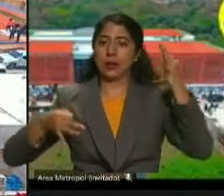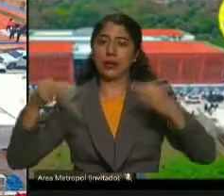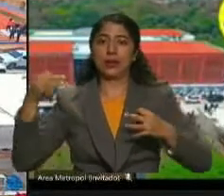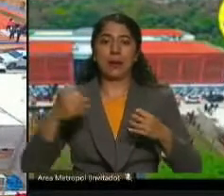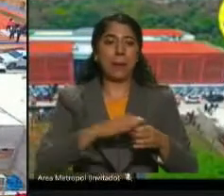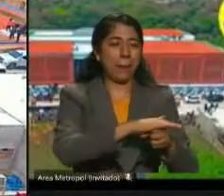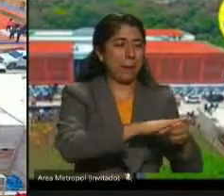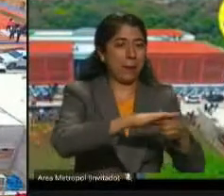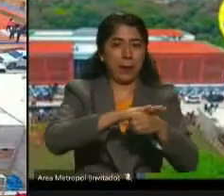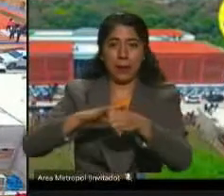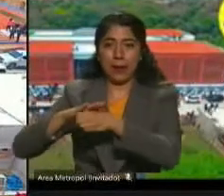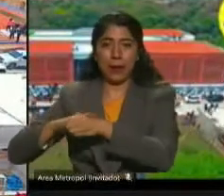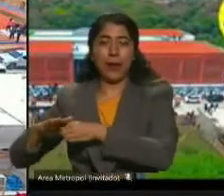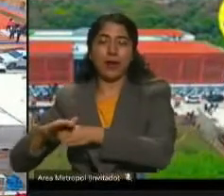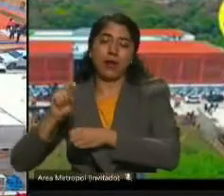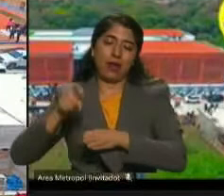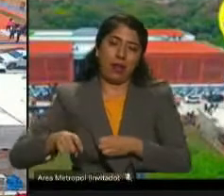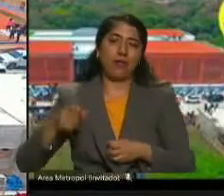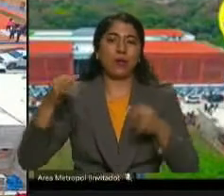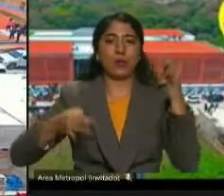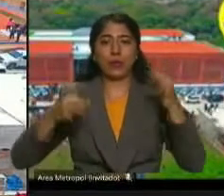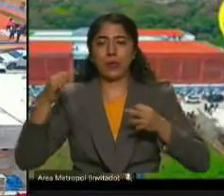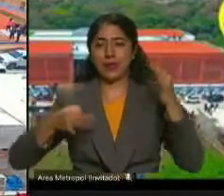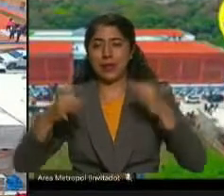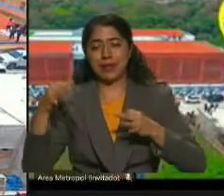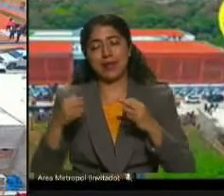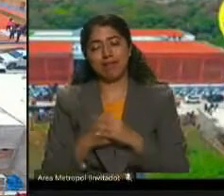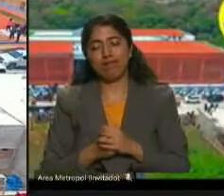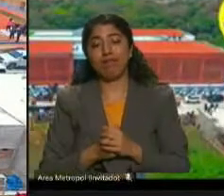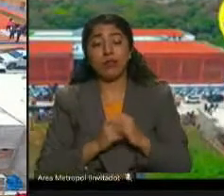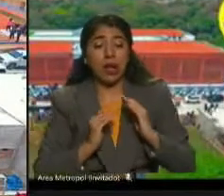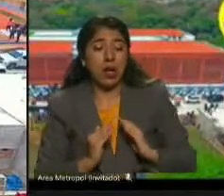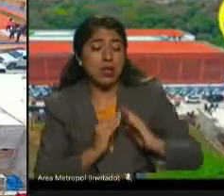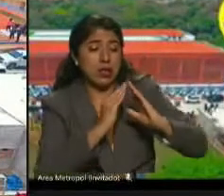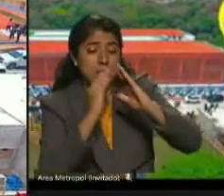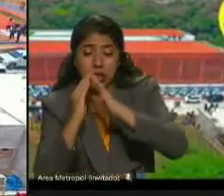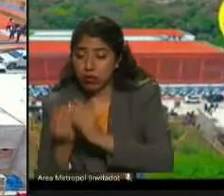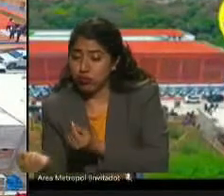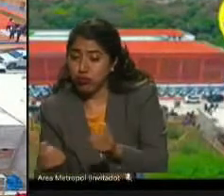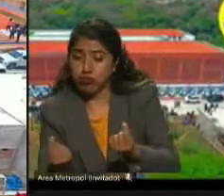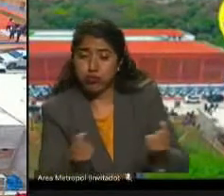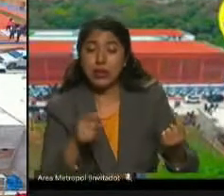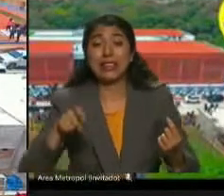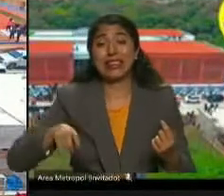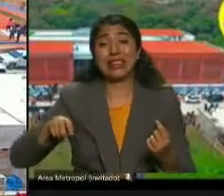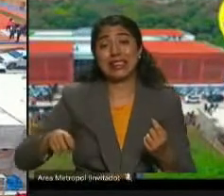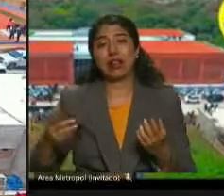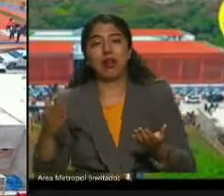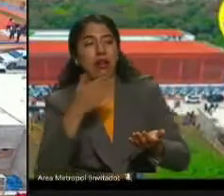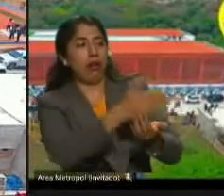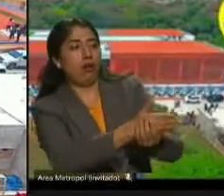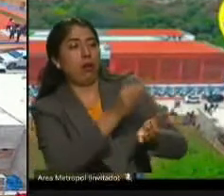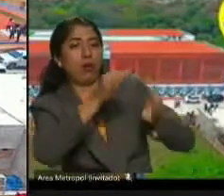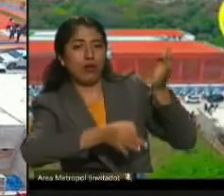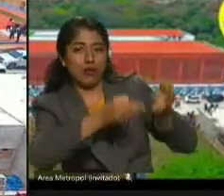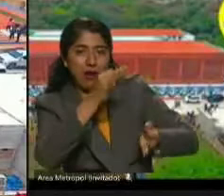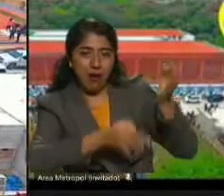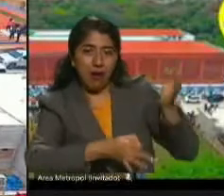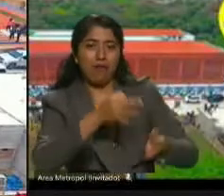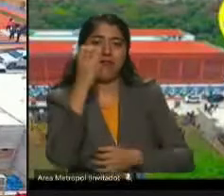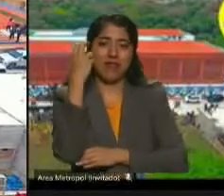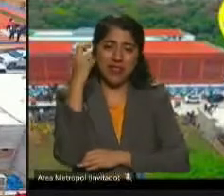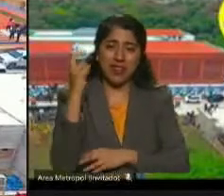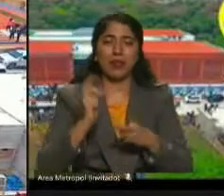todo lo que el vecino necesita, los juzgados, los jueces, la policía, hemos